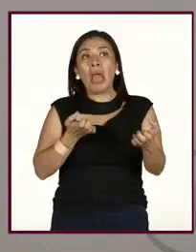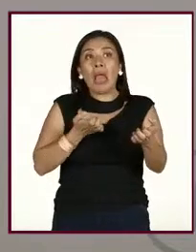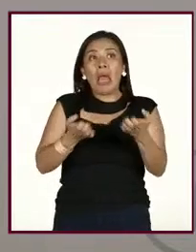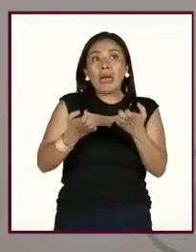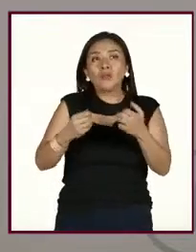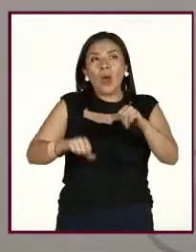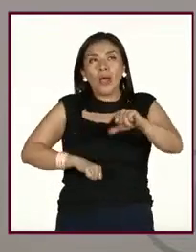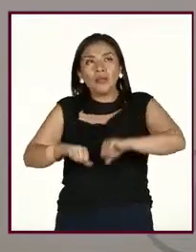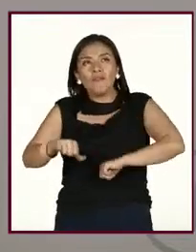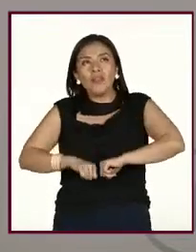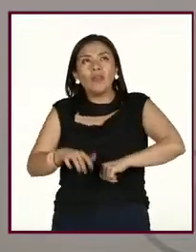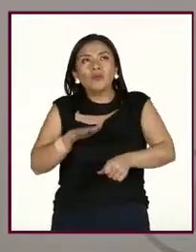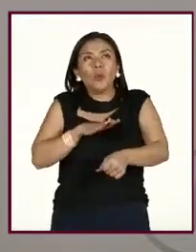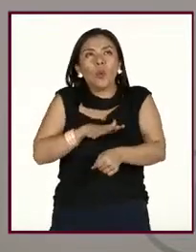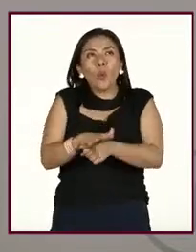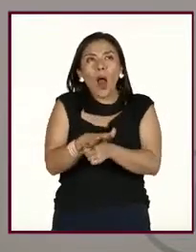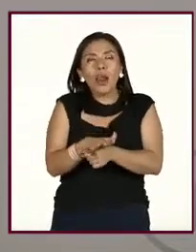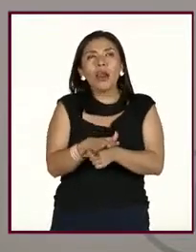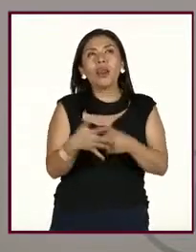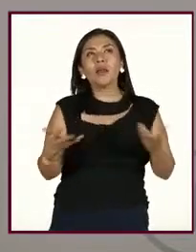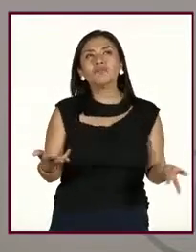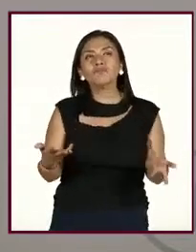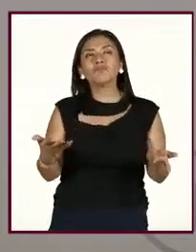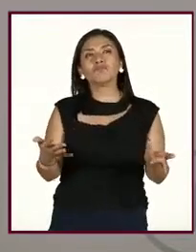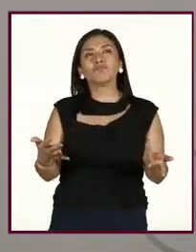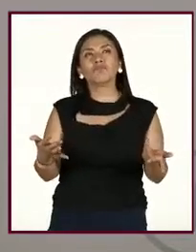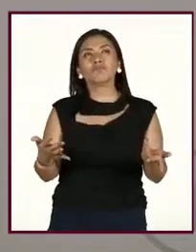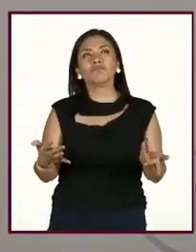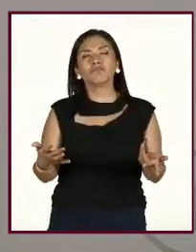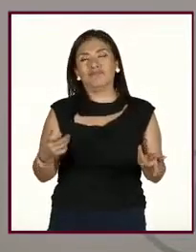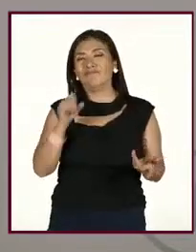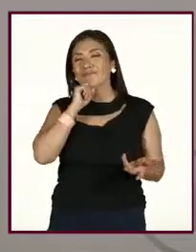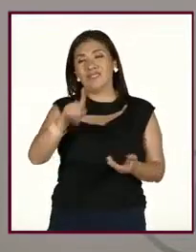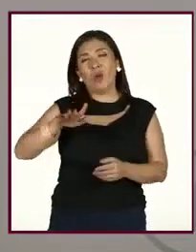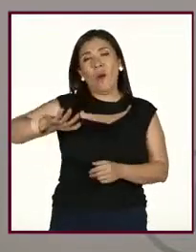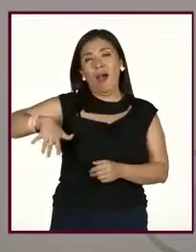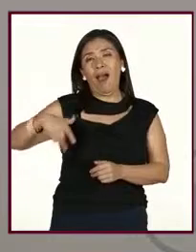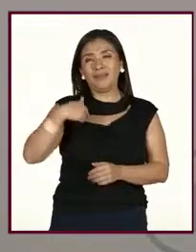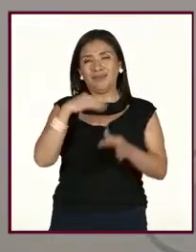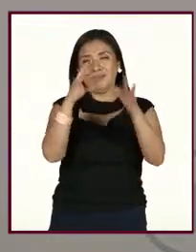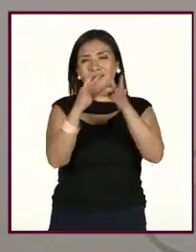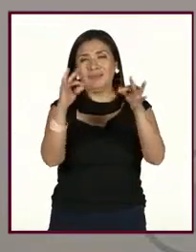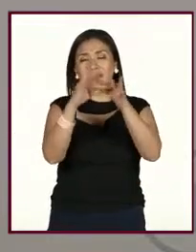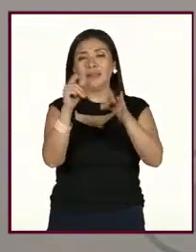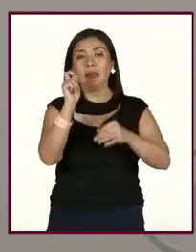actividades, justamente lo que hace un momento les mencionaba,